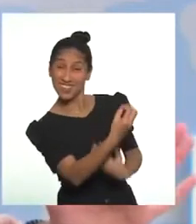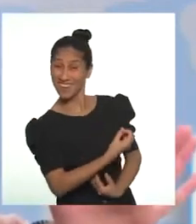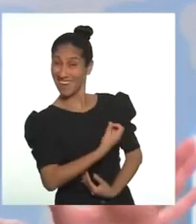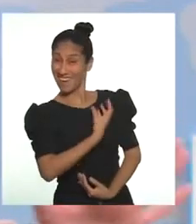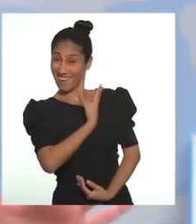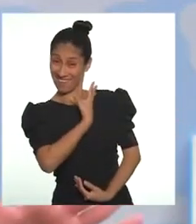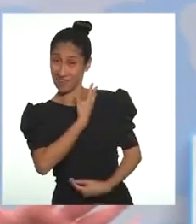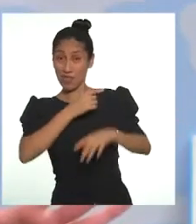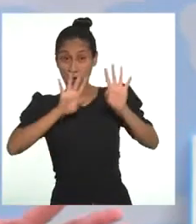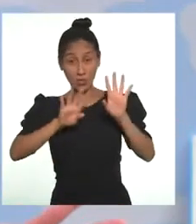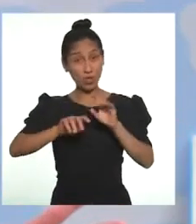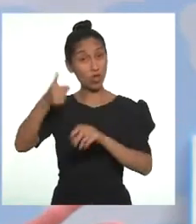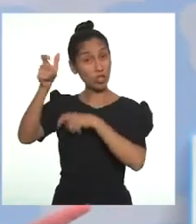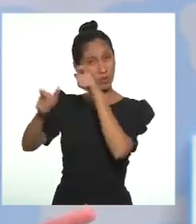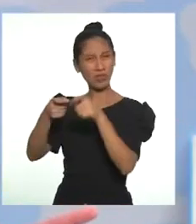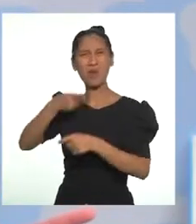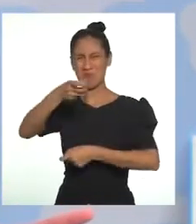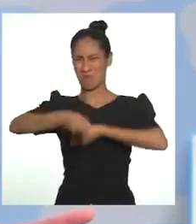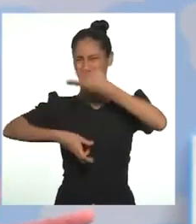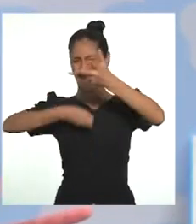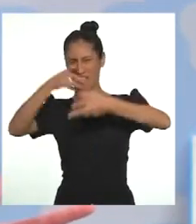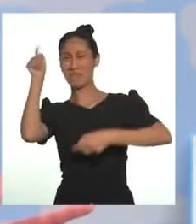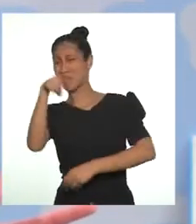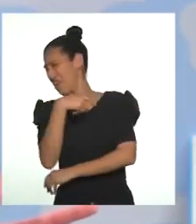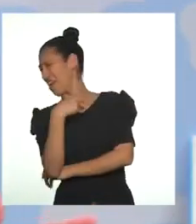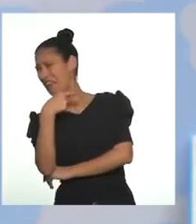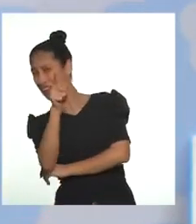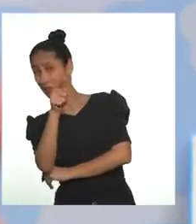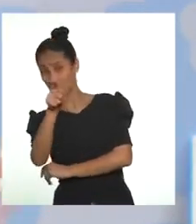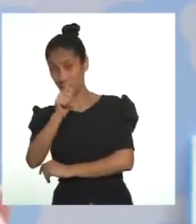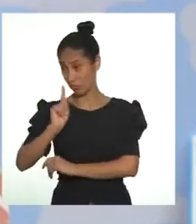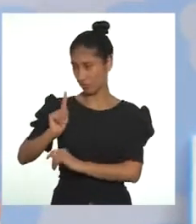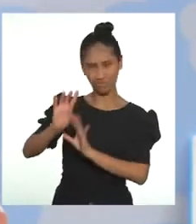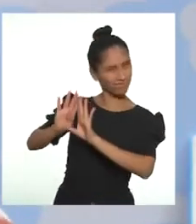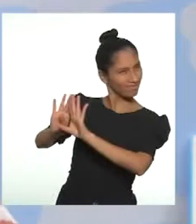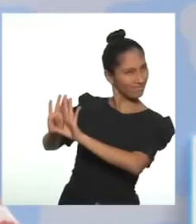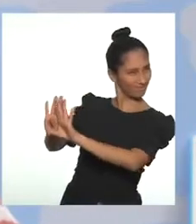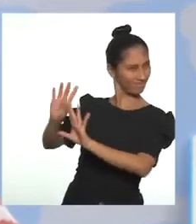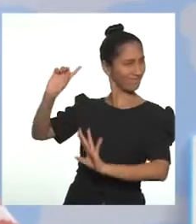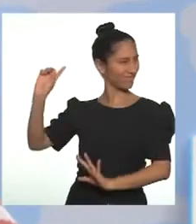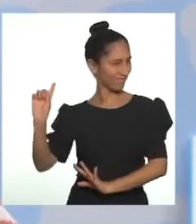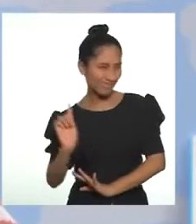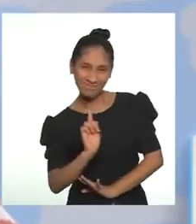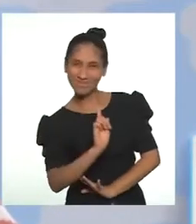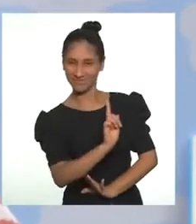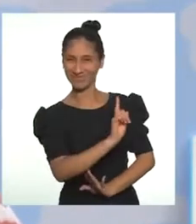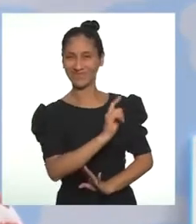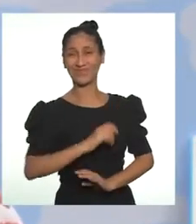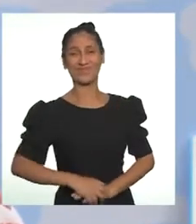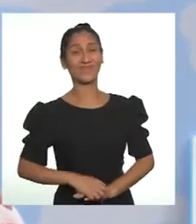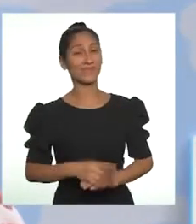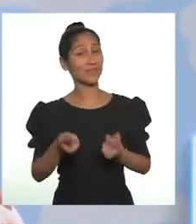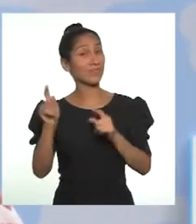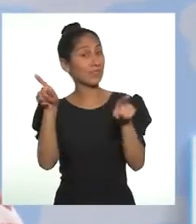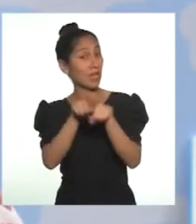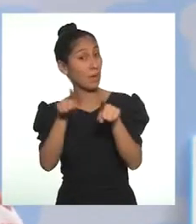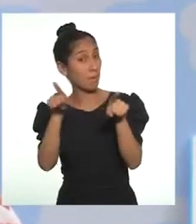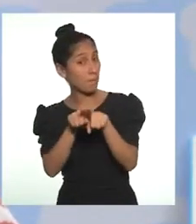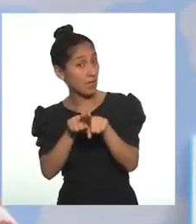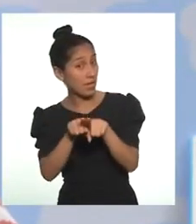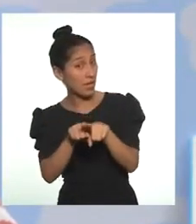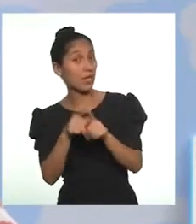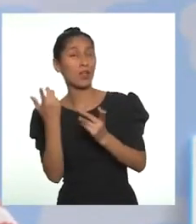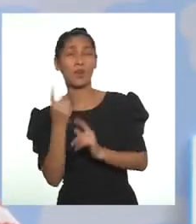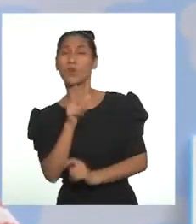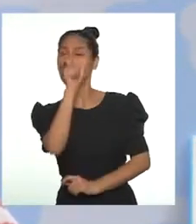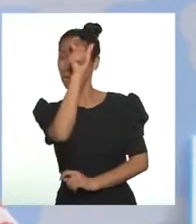mientras puedas, de quienes prefieren las burlas o la mala onda. Ah, y creo que esto es bueno. Buscar ayuda